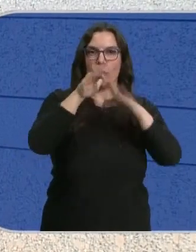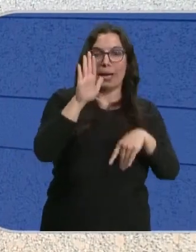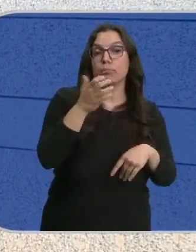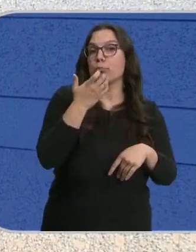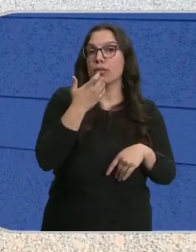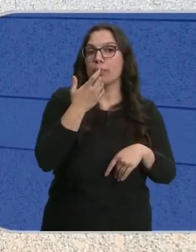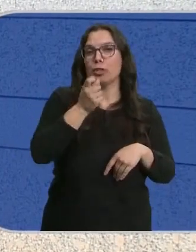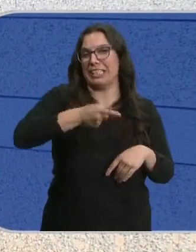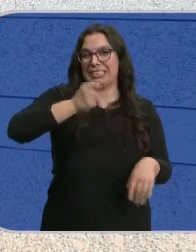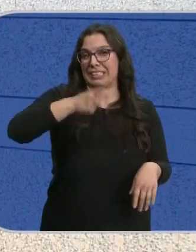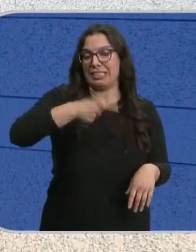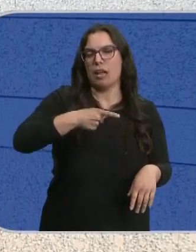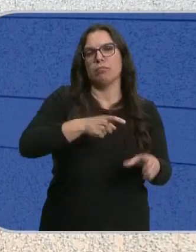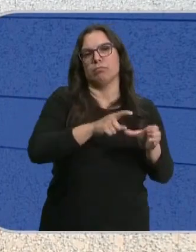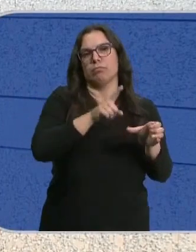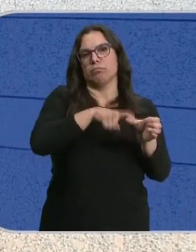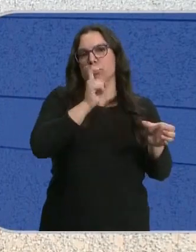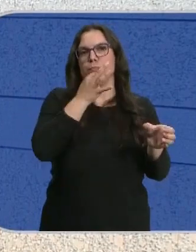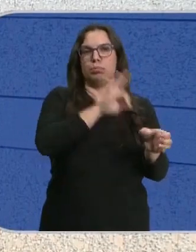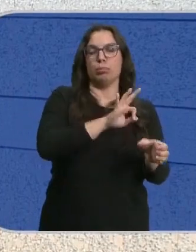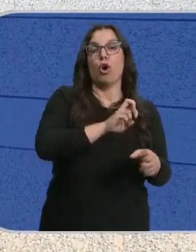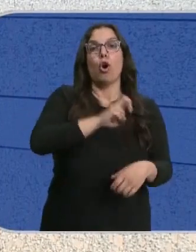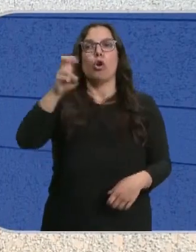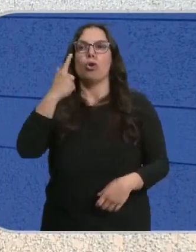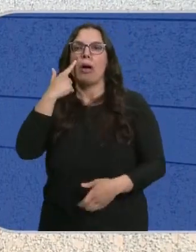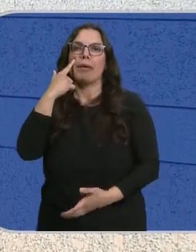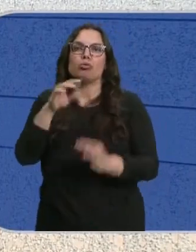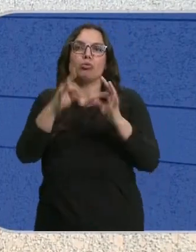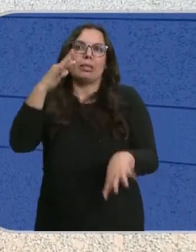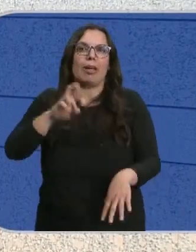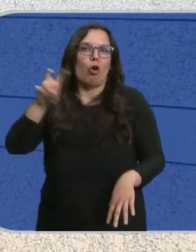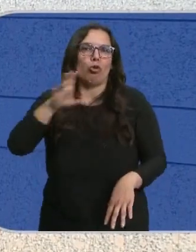años son los motivos más habituales, aunque algunos vienen a probar suerte.